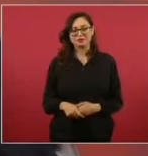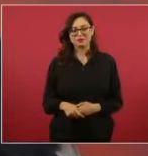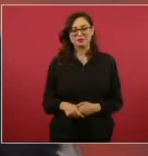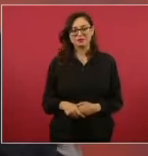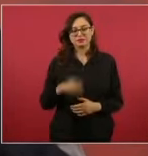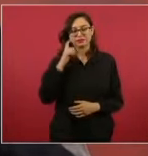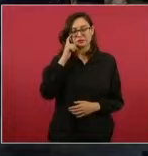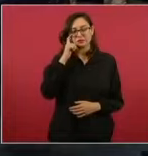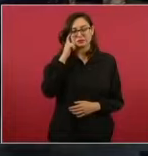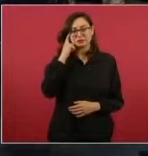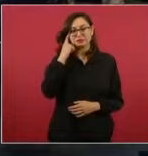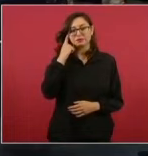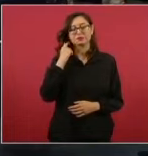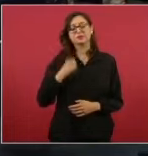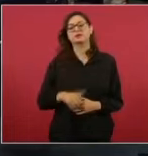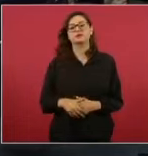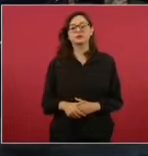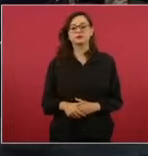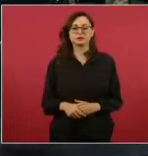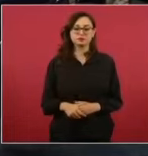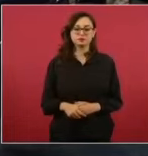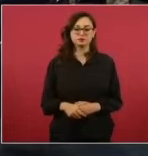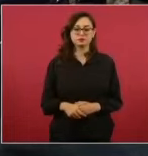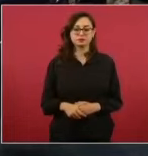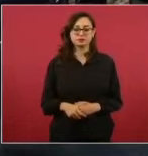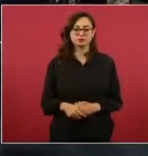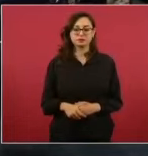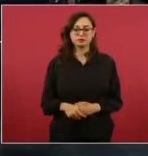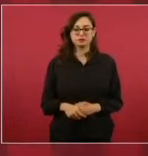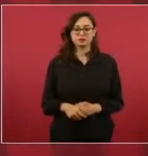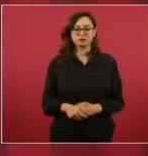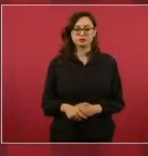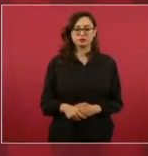Tengo dos cosas